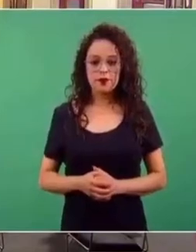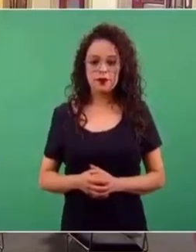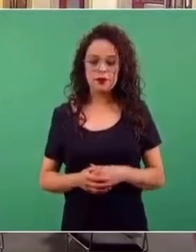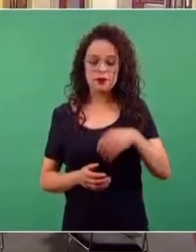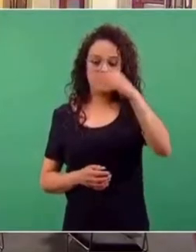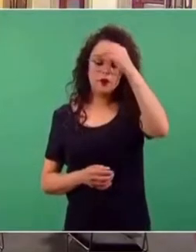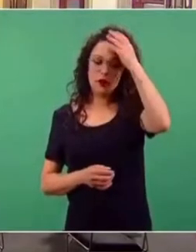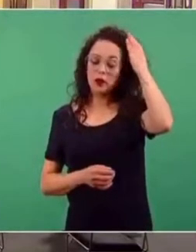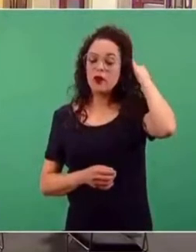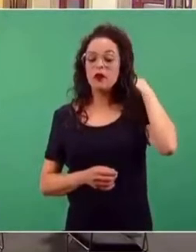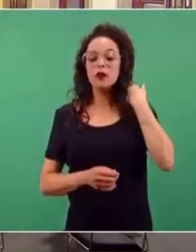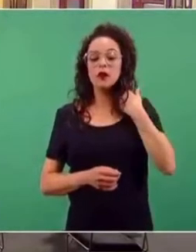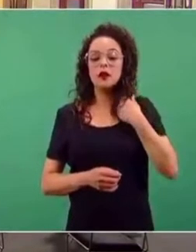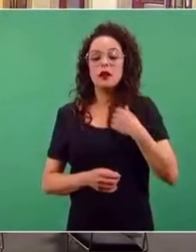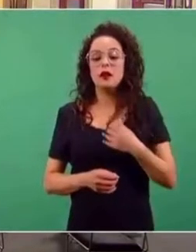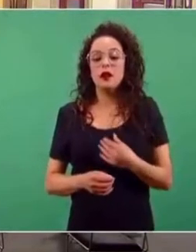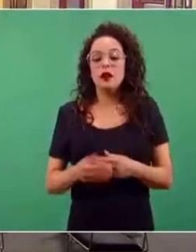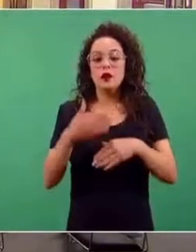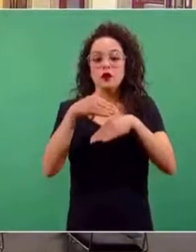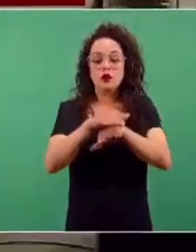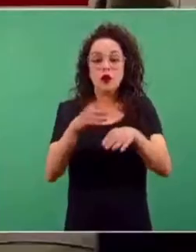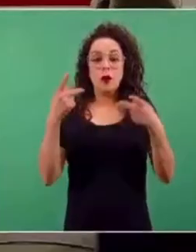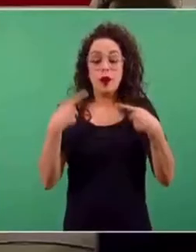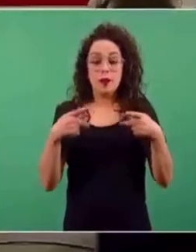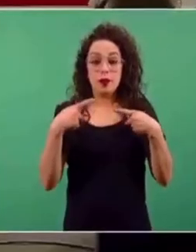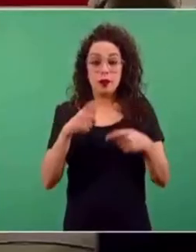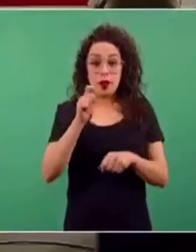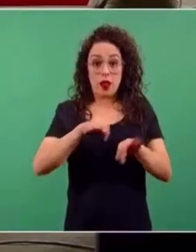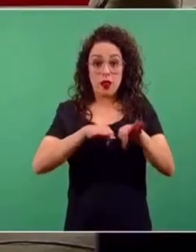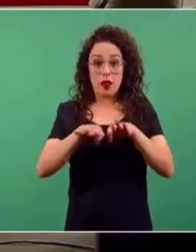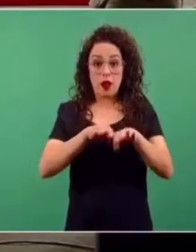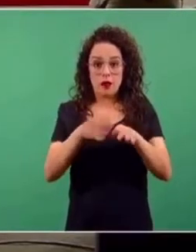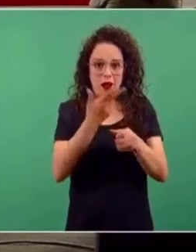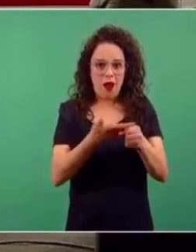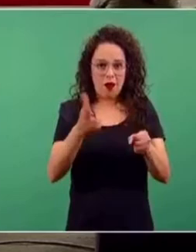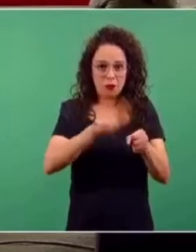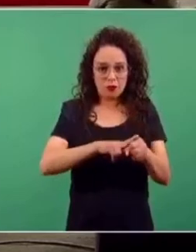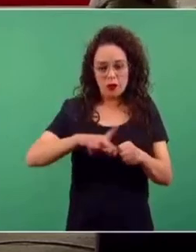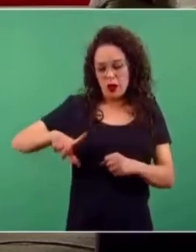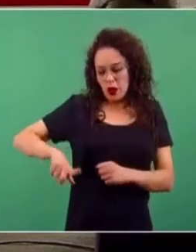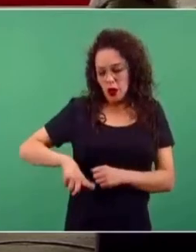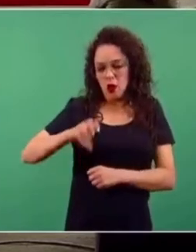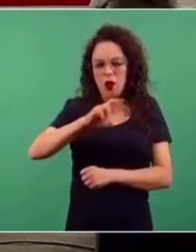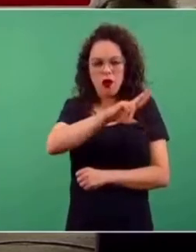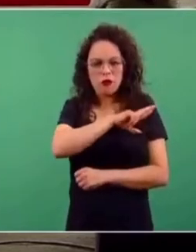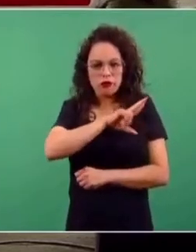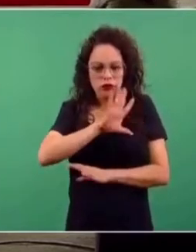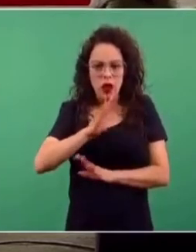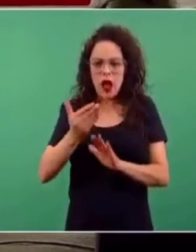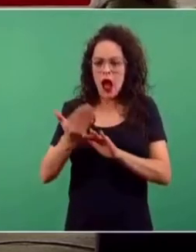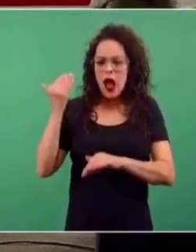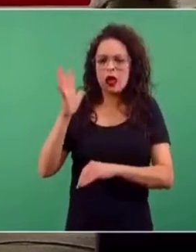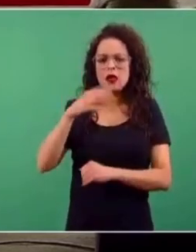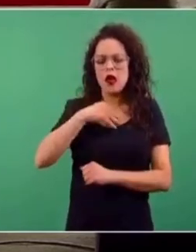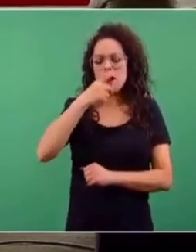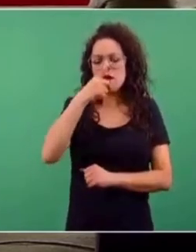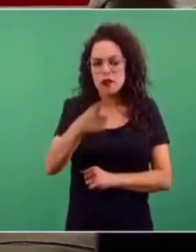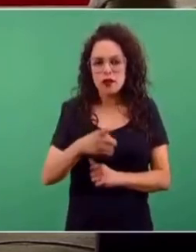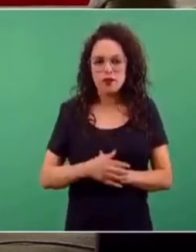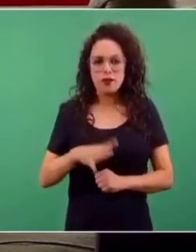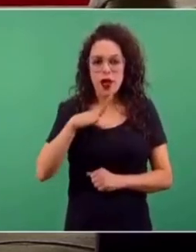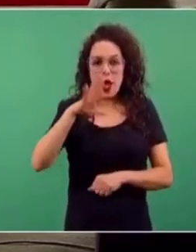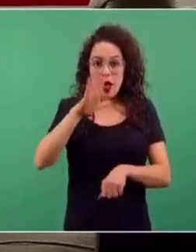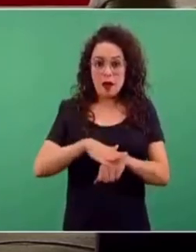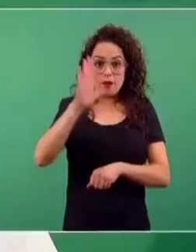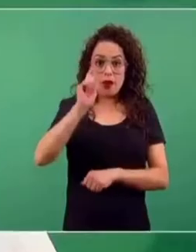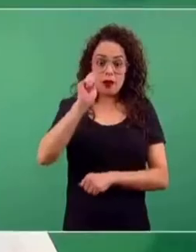Sobre el personal de salud público-privado, hemos definido desde el inicio el personal que tiene el mayor riesgo